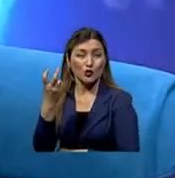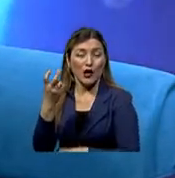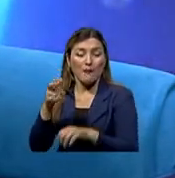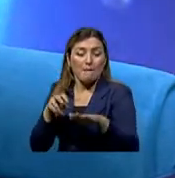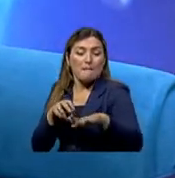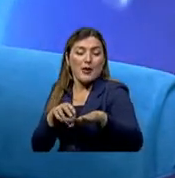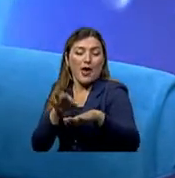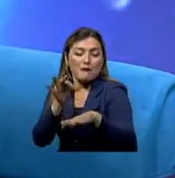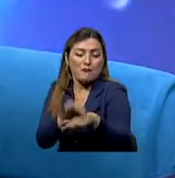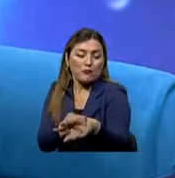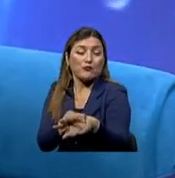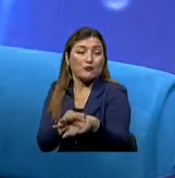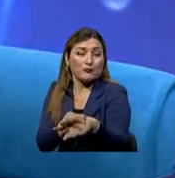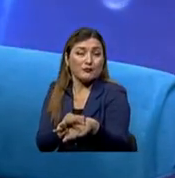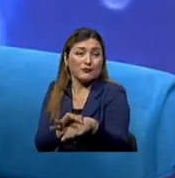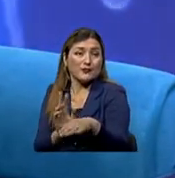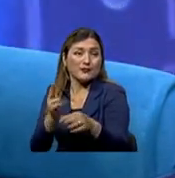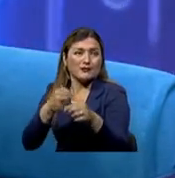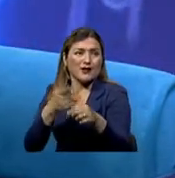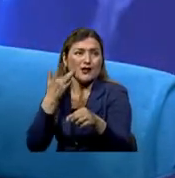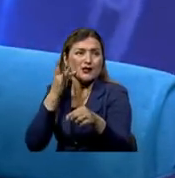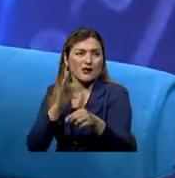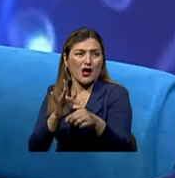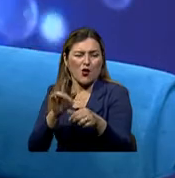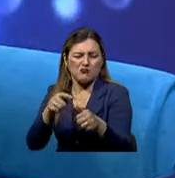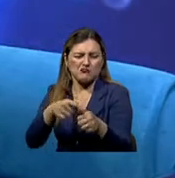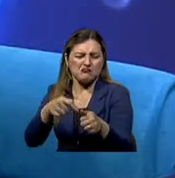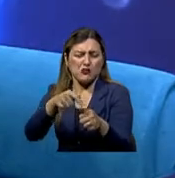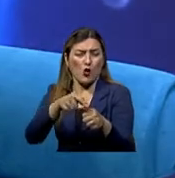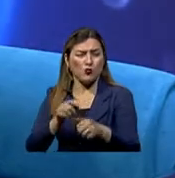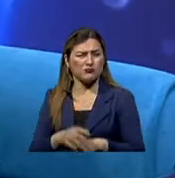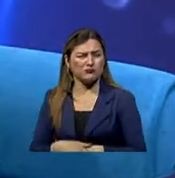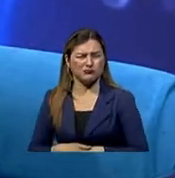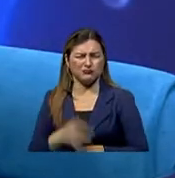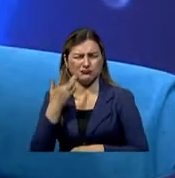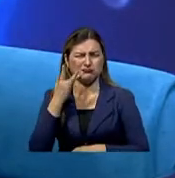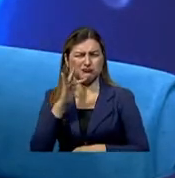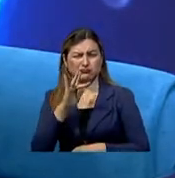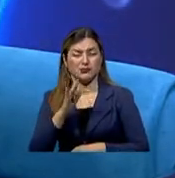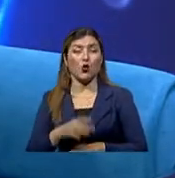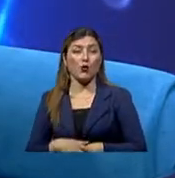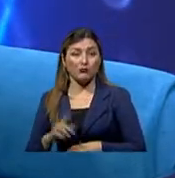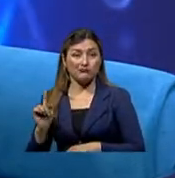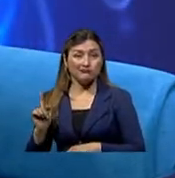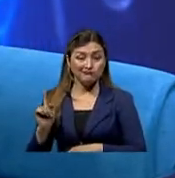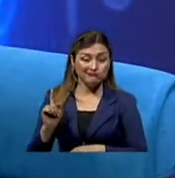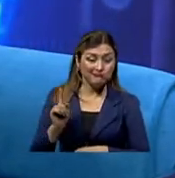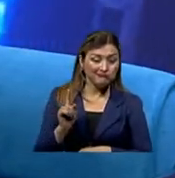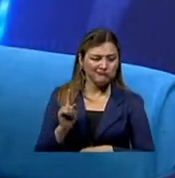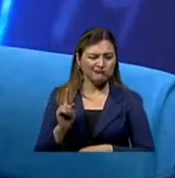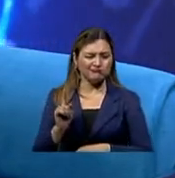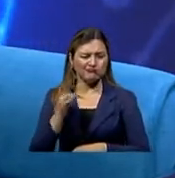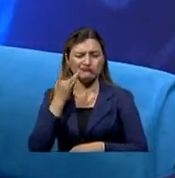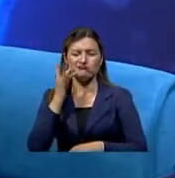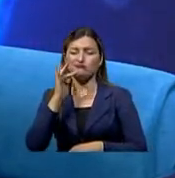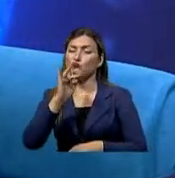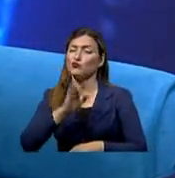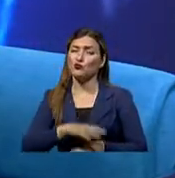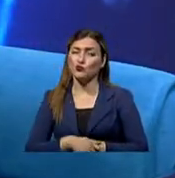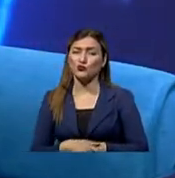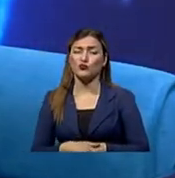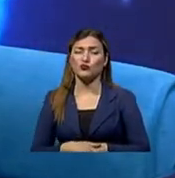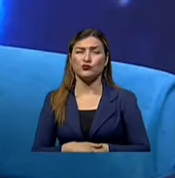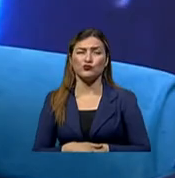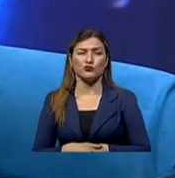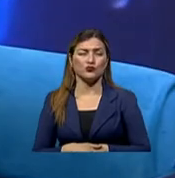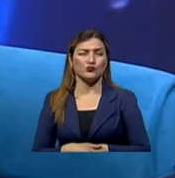que claro, ella acude porque le ve algo raro a la uña, que le ve oscura. Entonces, esas son las cosas que él debe tener a uno al armarle